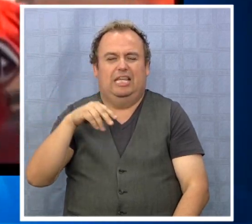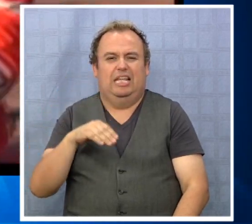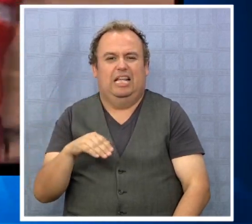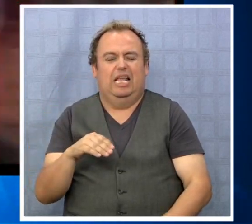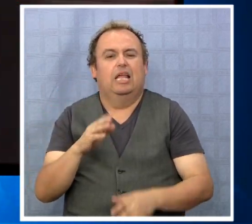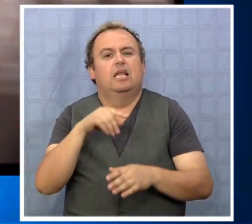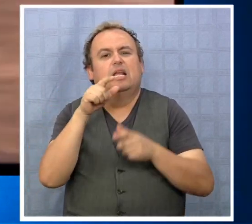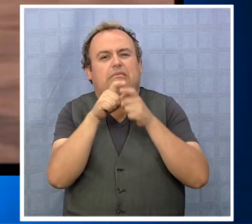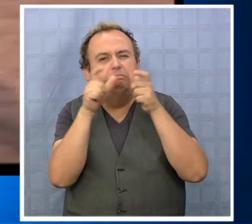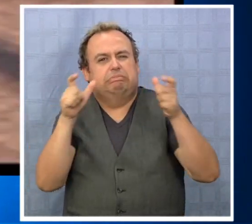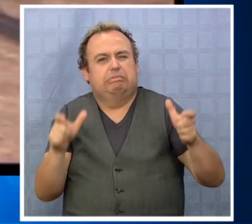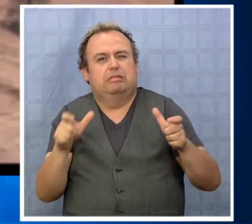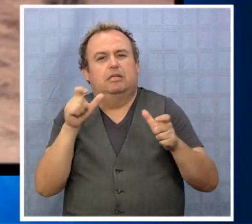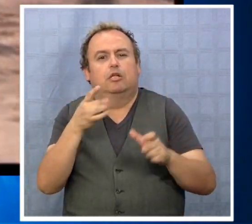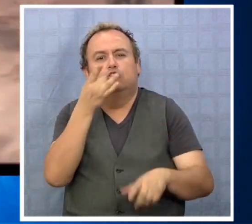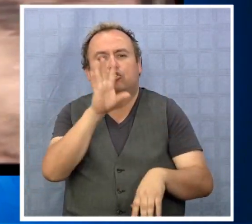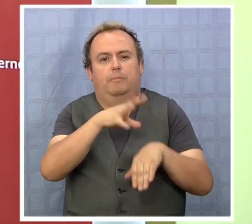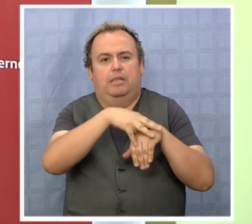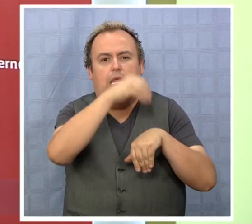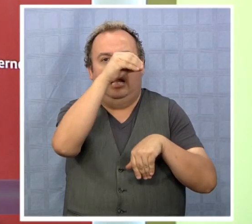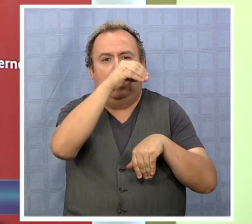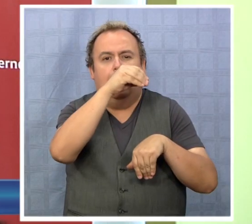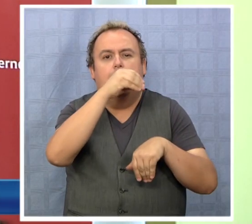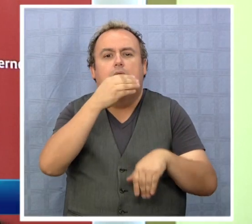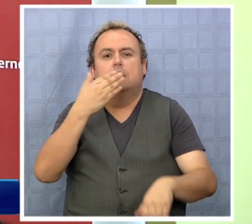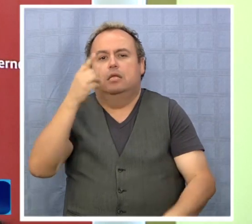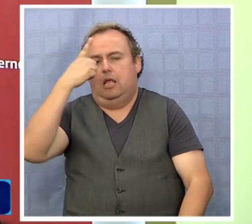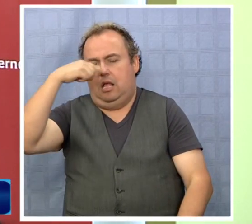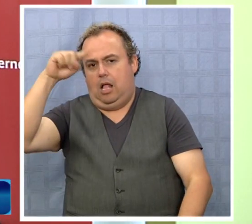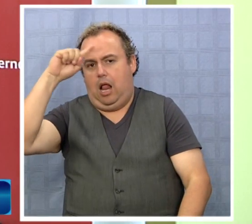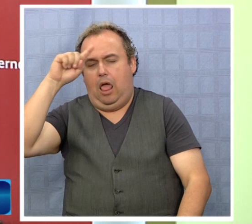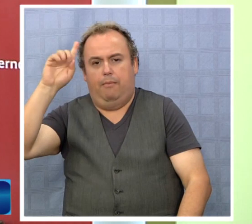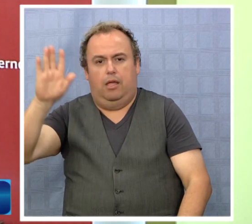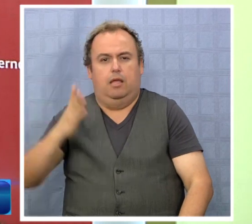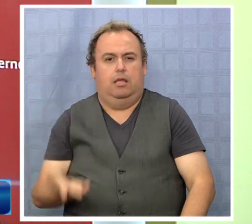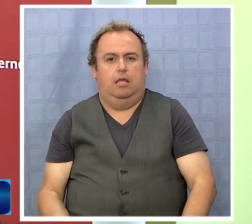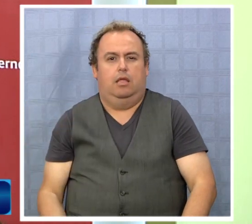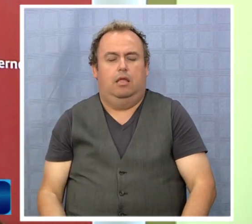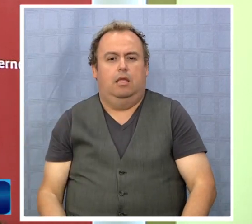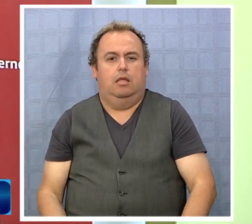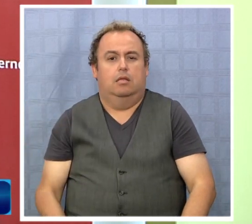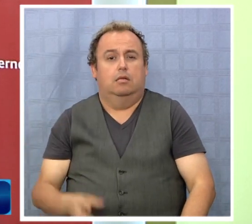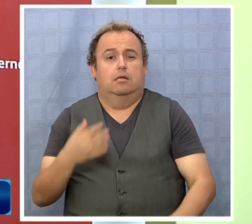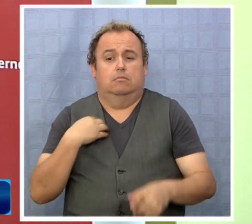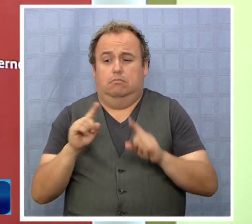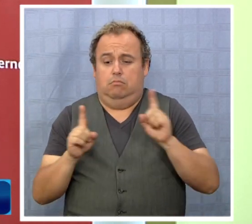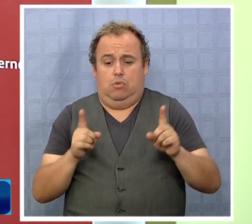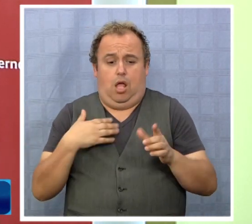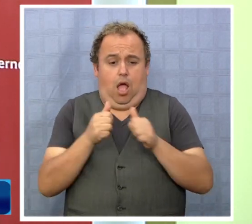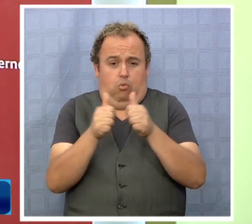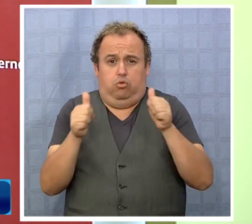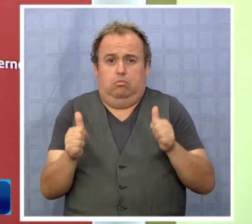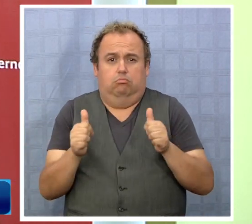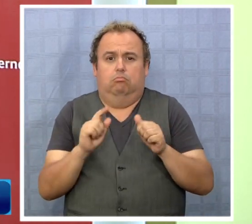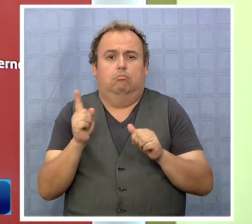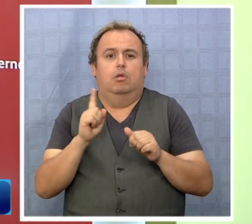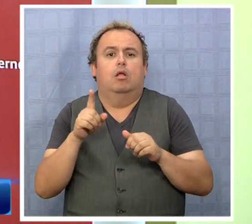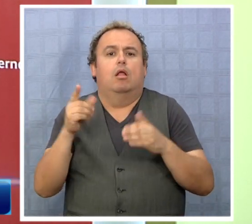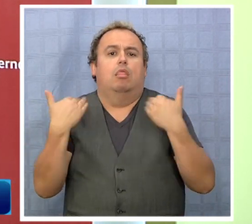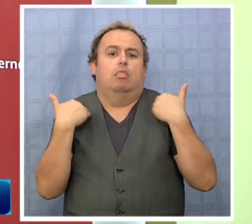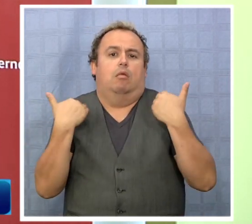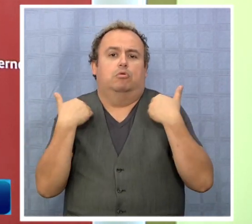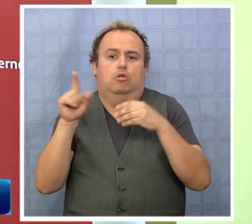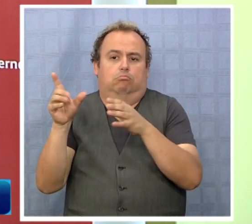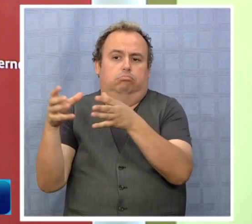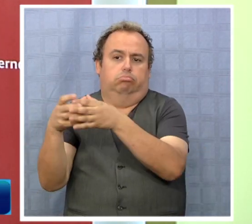ciudades de Arica y Calama. Lamentablemente, y no pasa por un tema de gestión de autoridades, pasa por un tema de deportivo de la organización que es